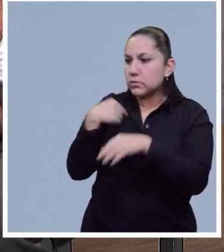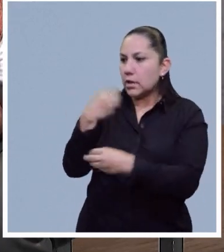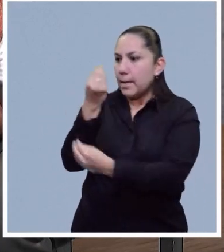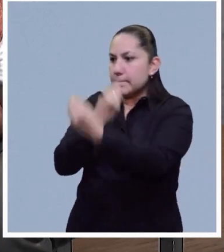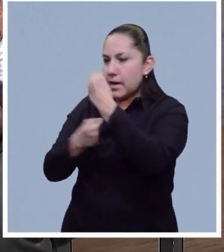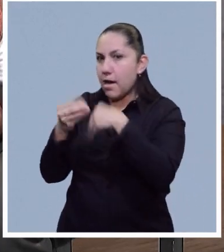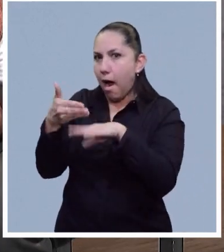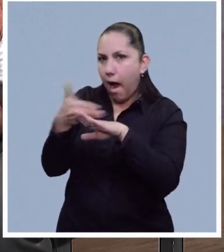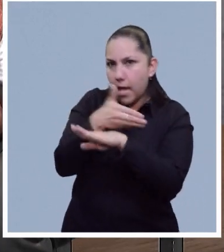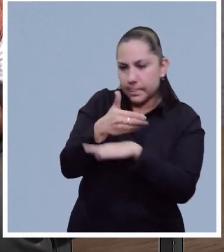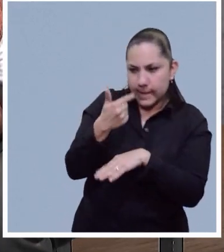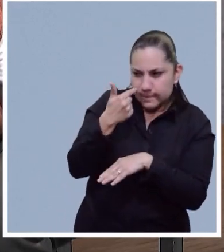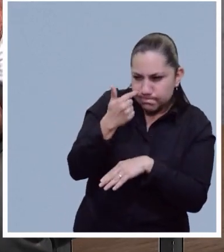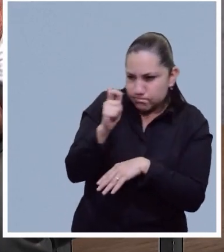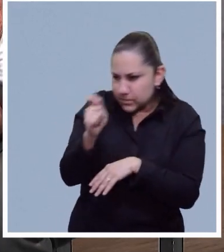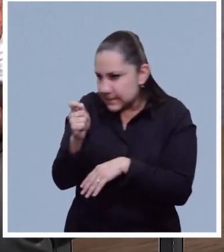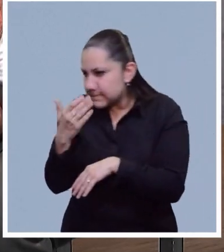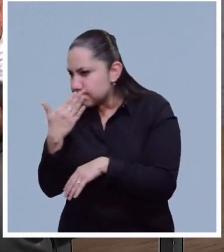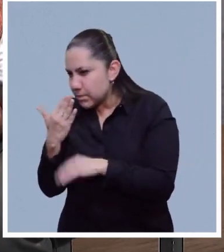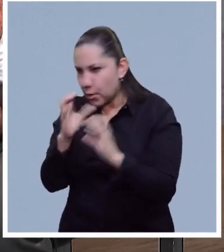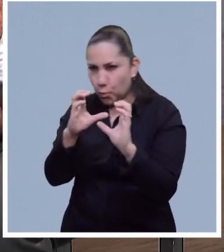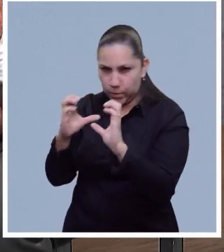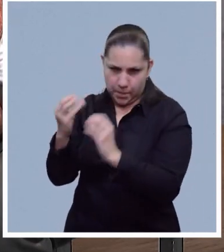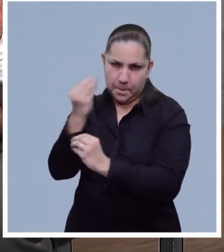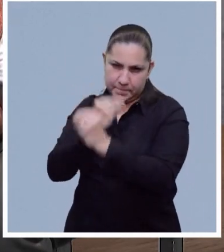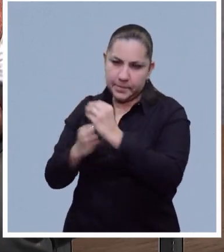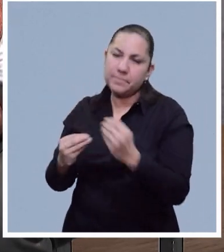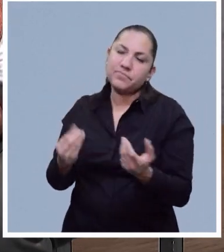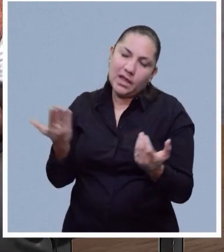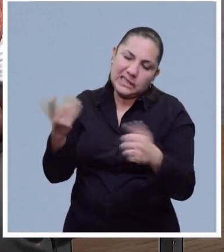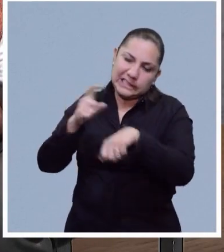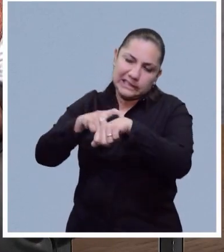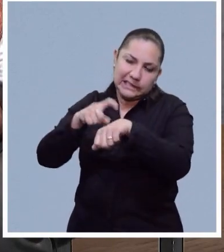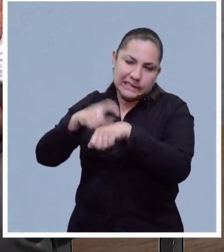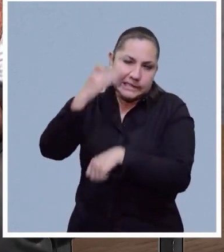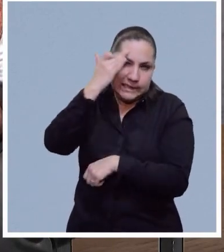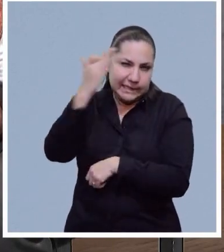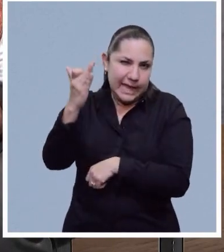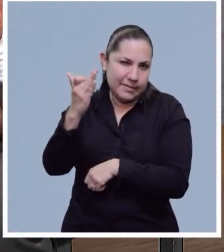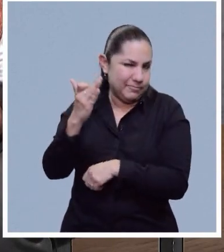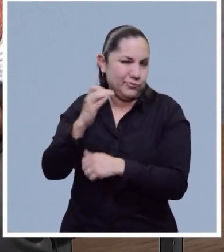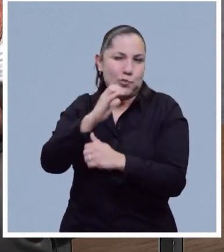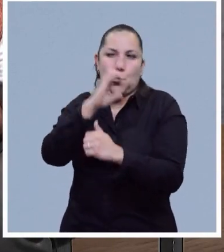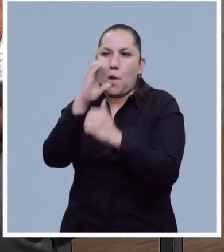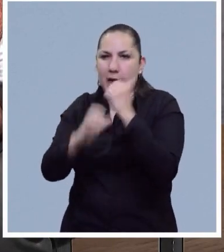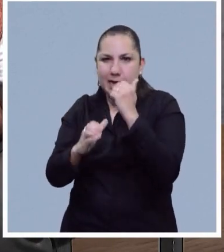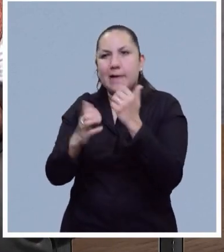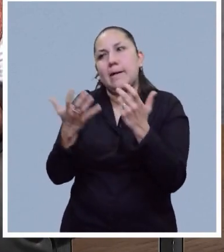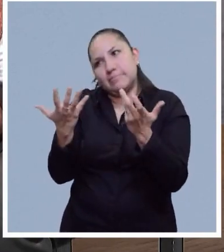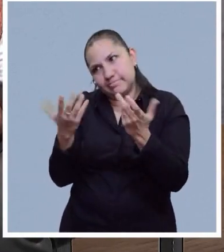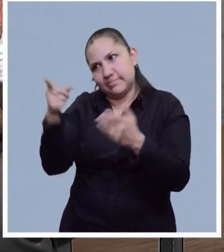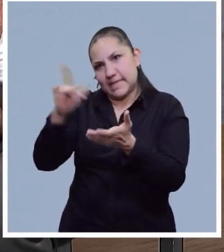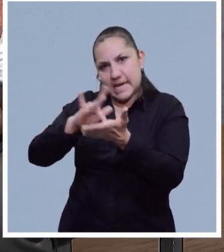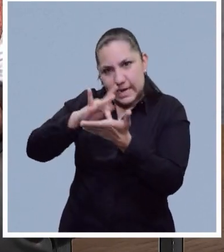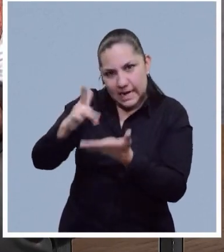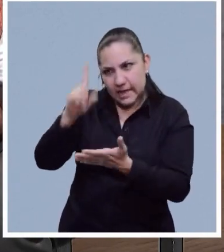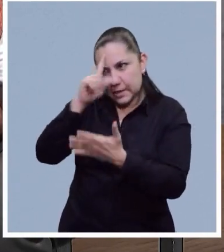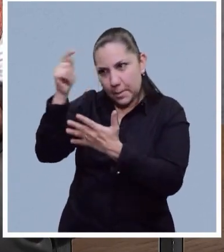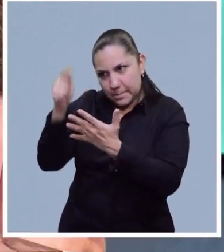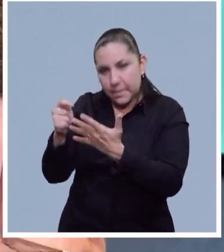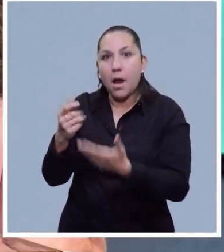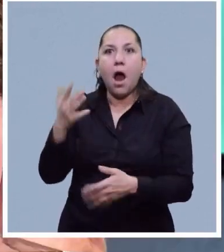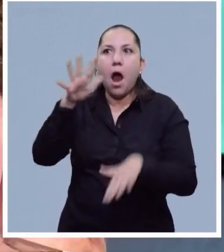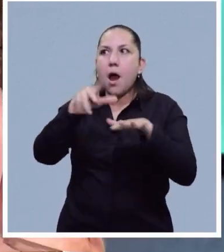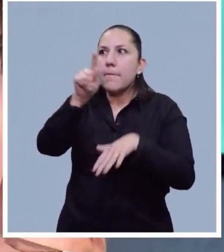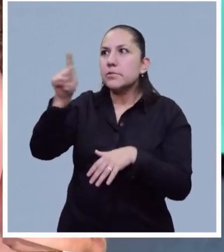consumirlo. Doctor, se nos acabó, pues, del tiempo desafortunadamente. Le agradecemos bastante estas aportaciones. Ya sabemos, no hay que satanizar el huevo y